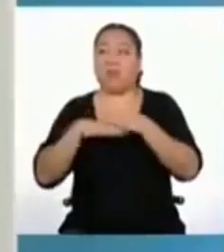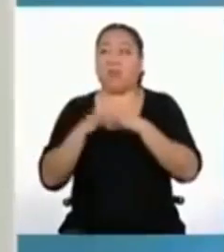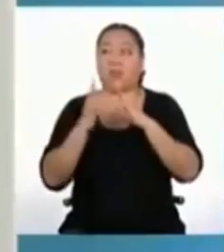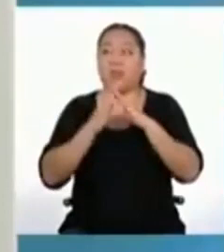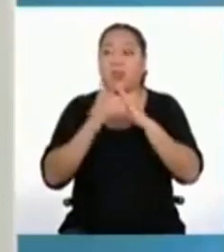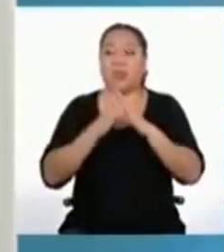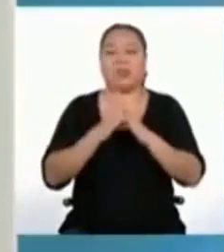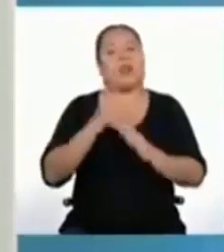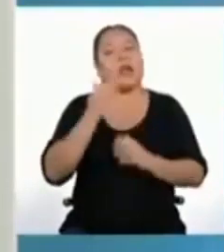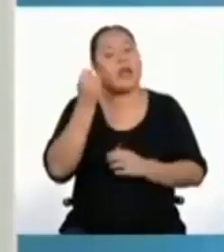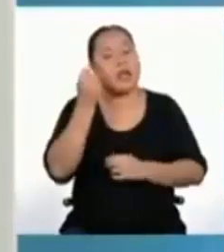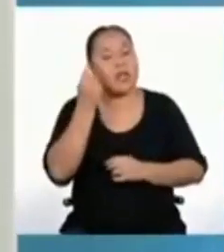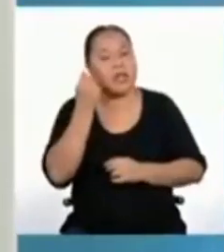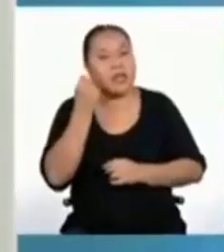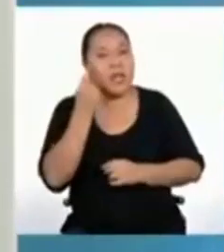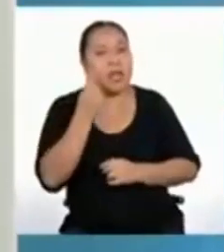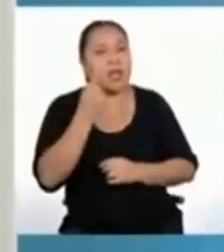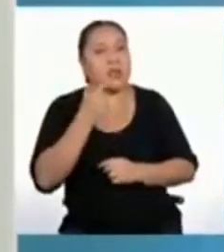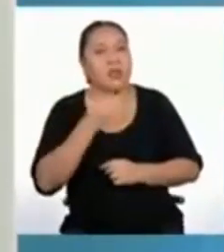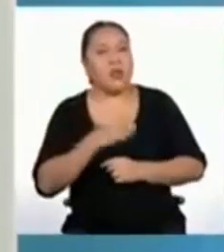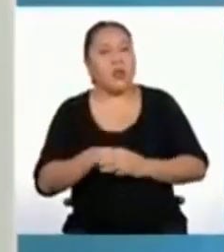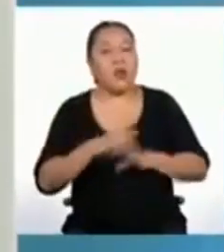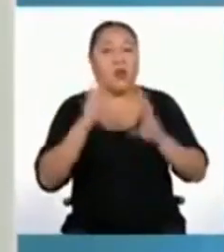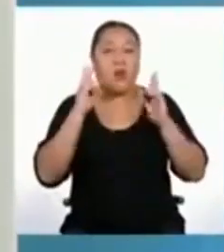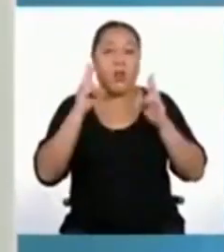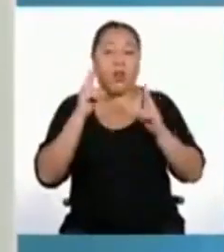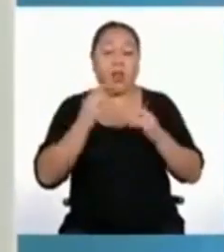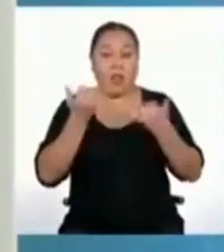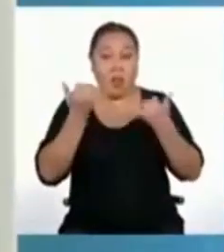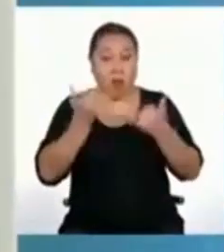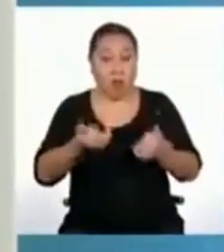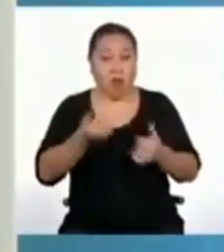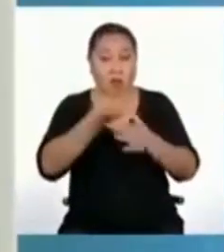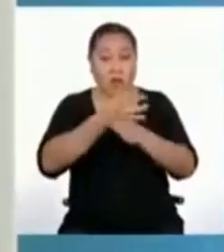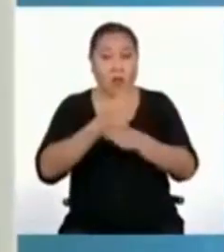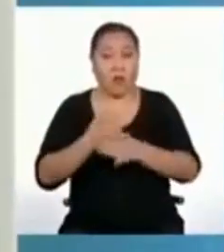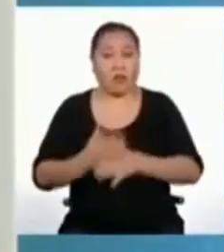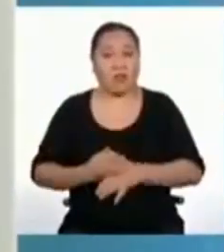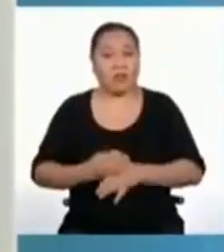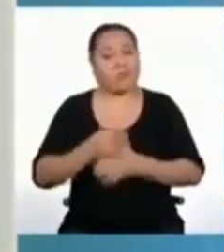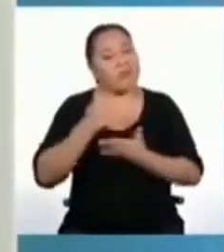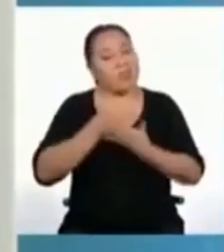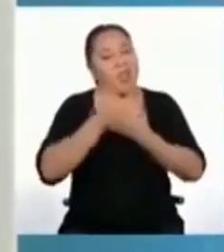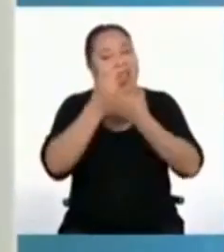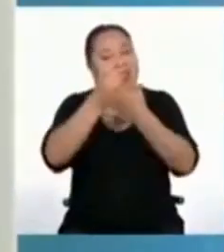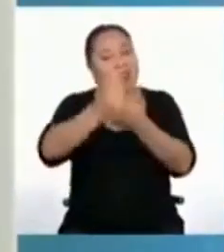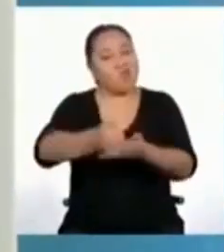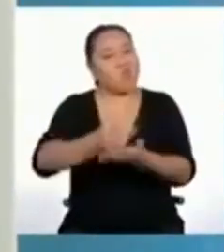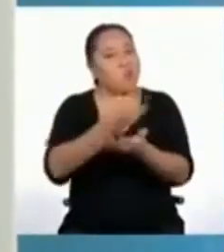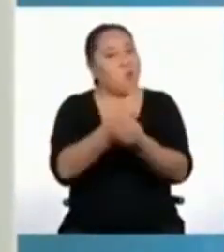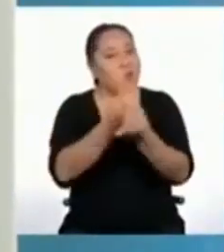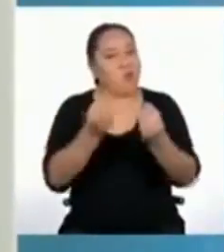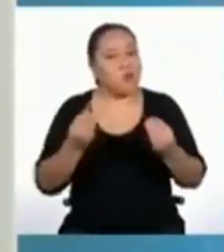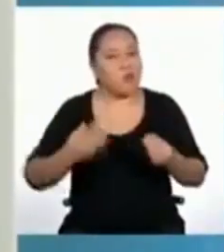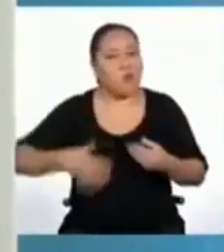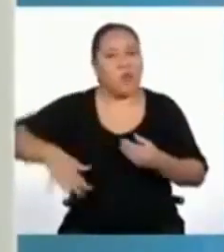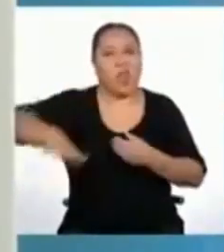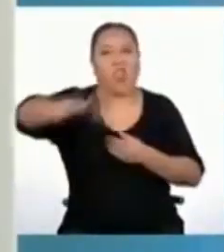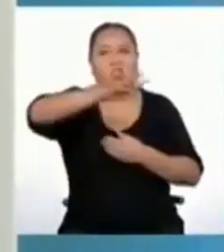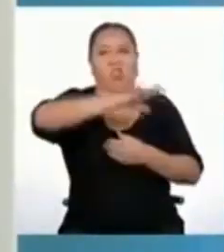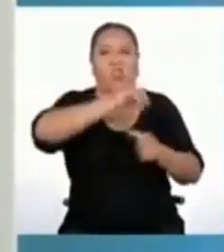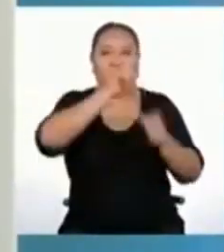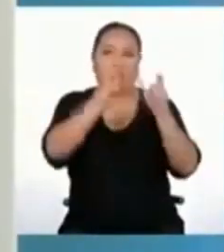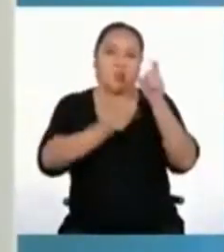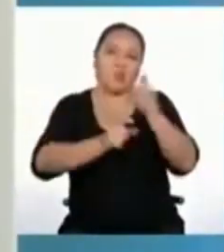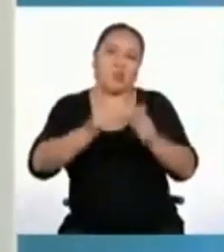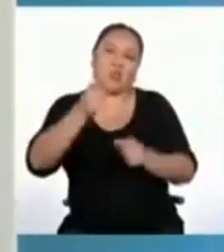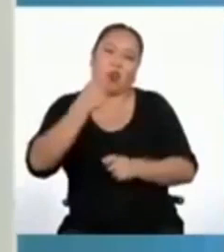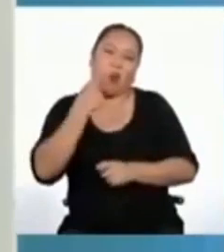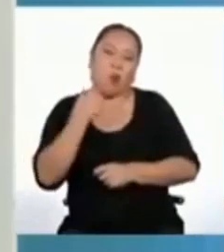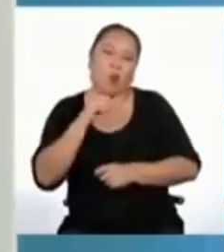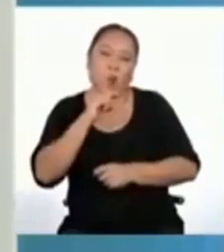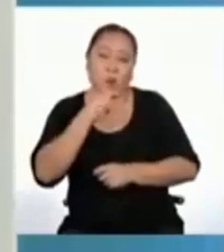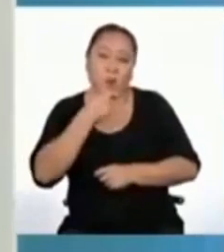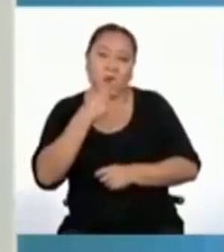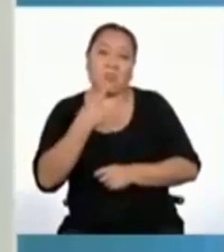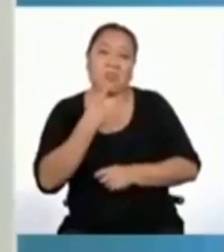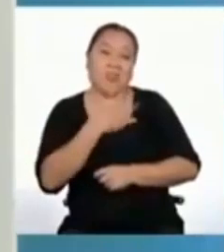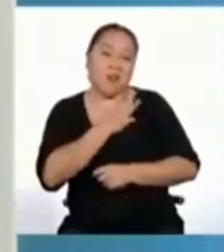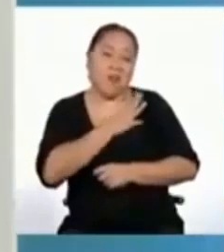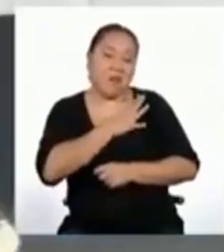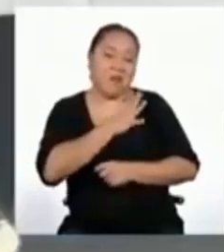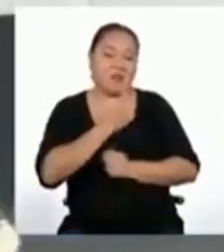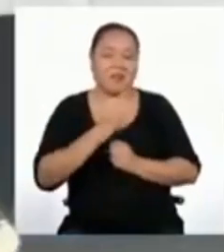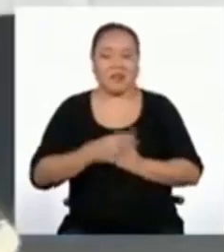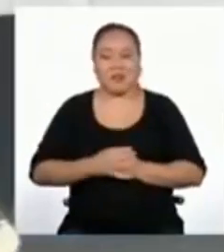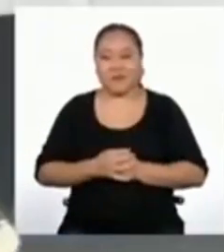Entiendo. Espero que todo lo que compartamos hoy sea de gran utilidad para todos los y las estudiantes de cuarta y